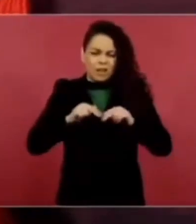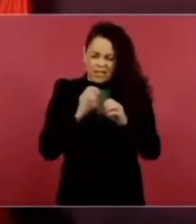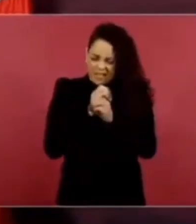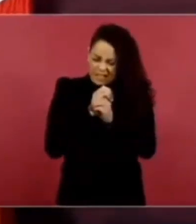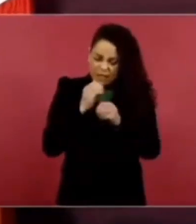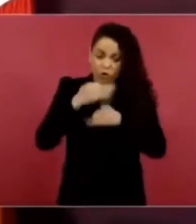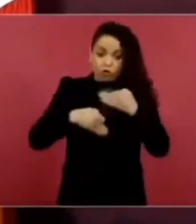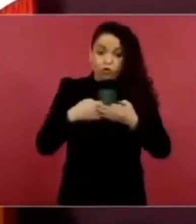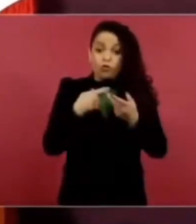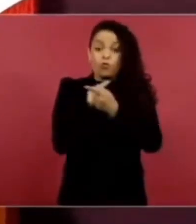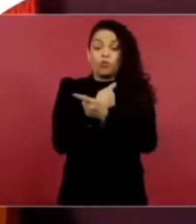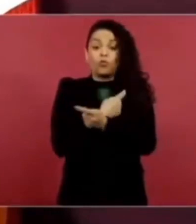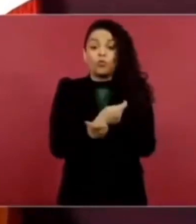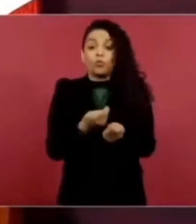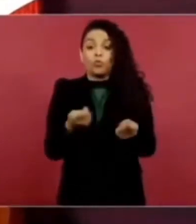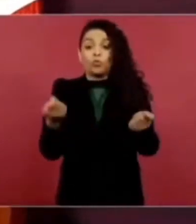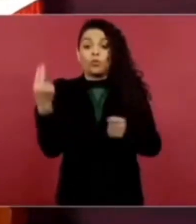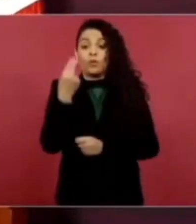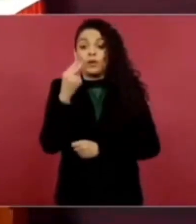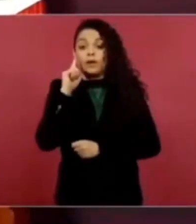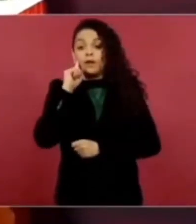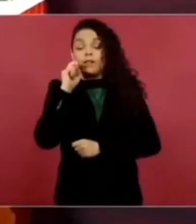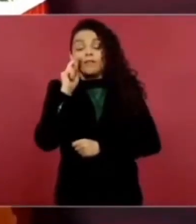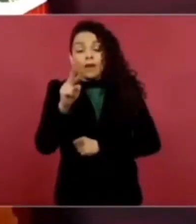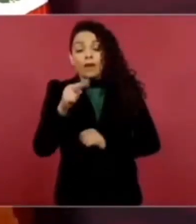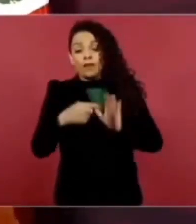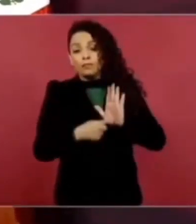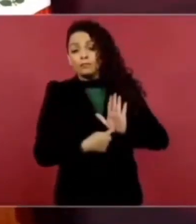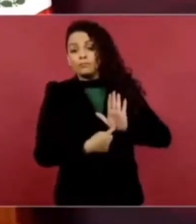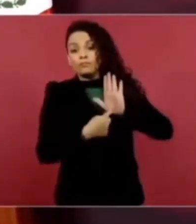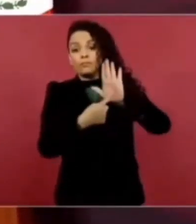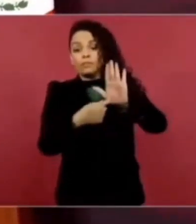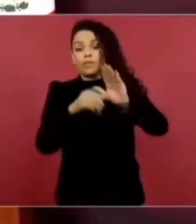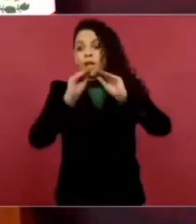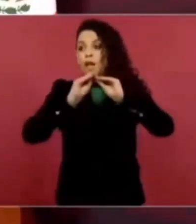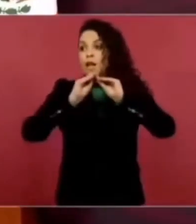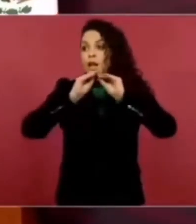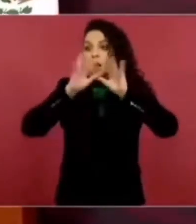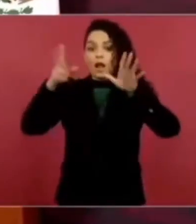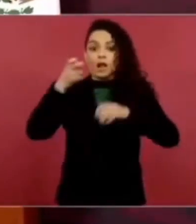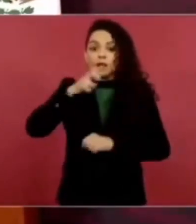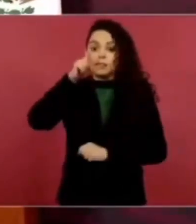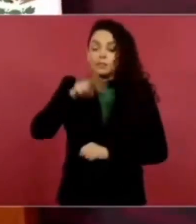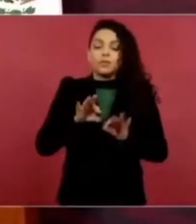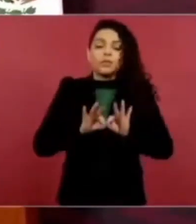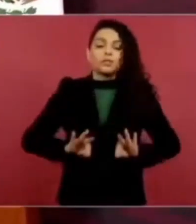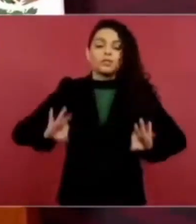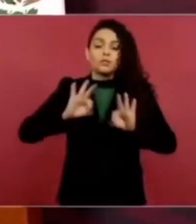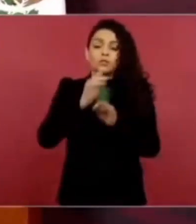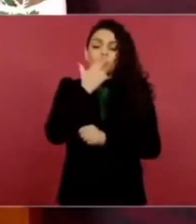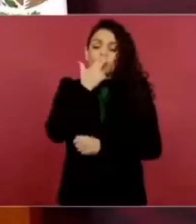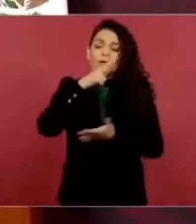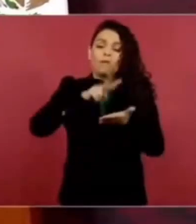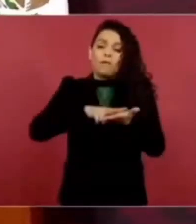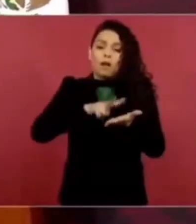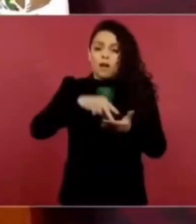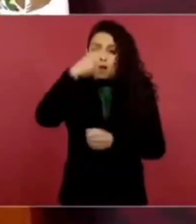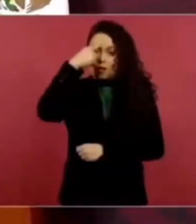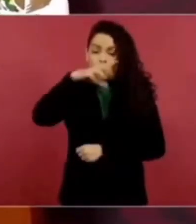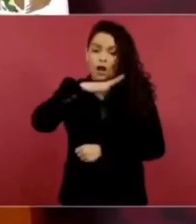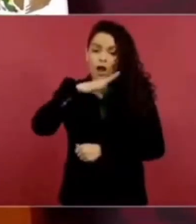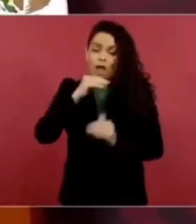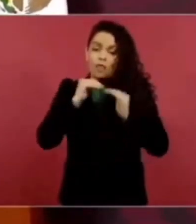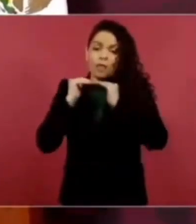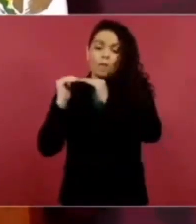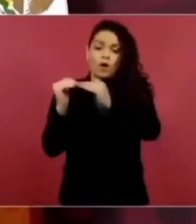Hacer todo transparente es una regla de oro de la democracia. No podemos ocultar absolutamente nada.